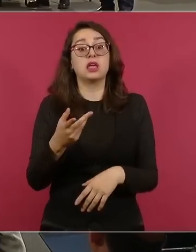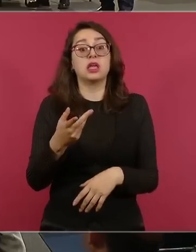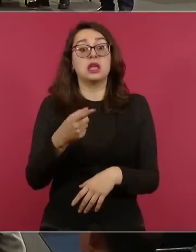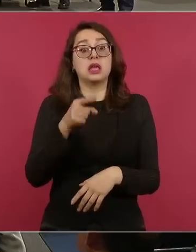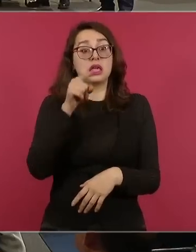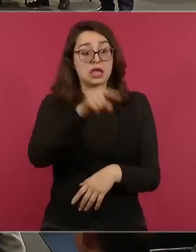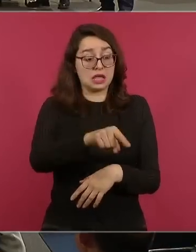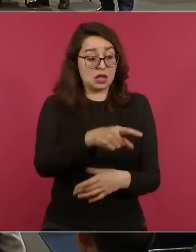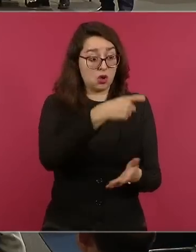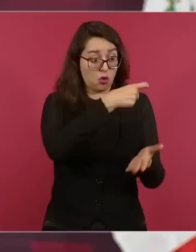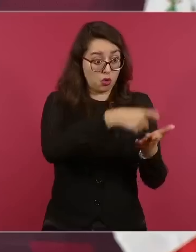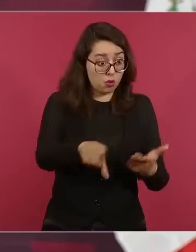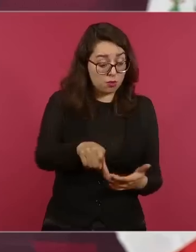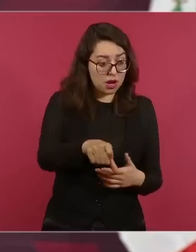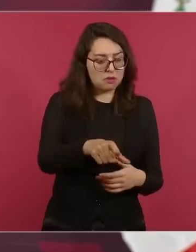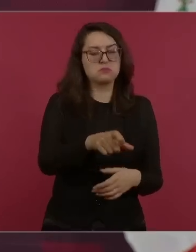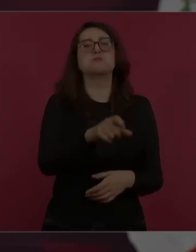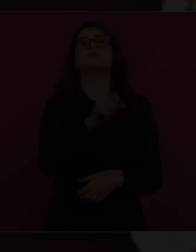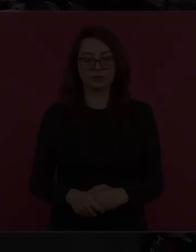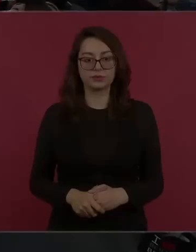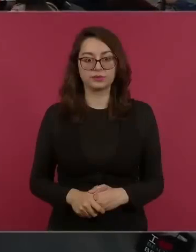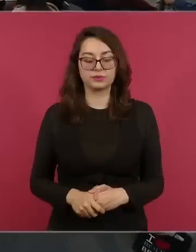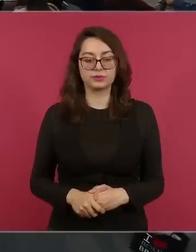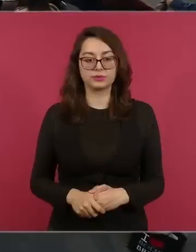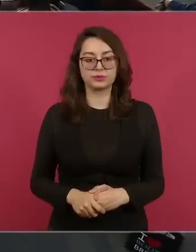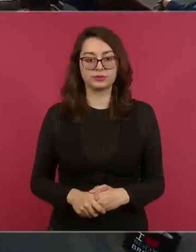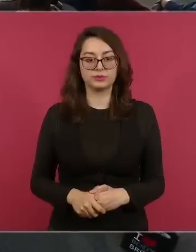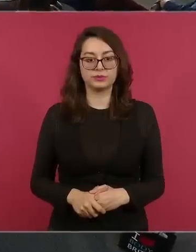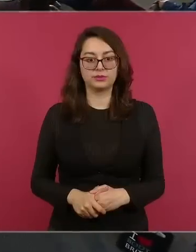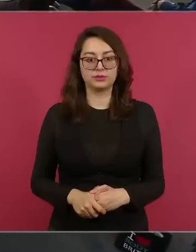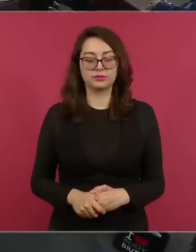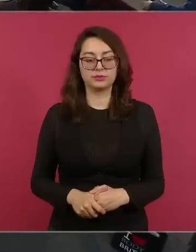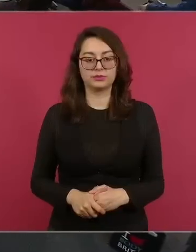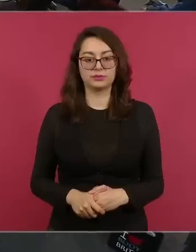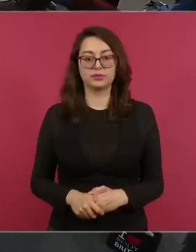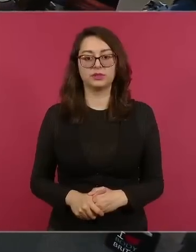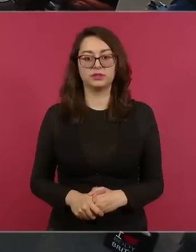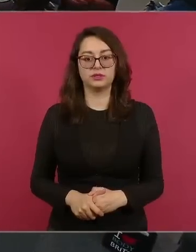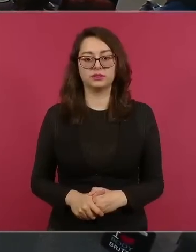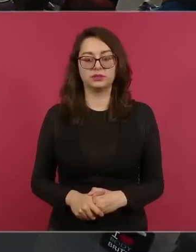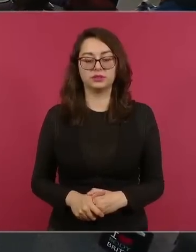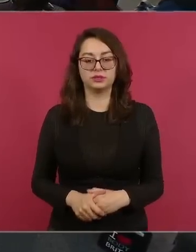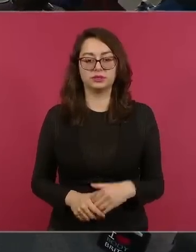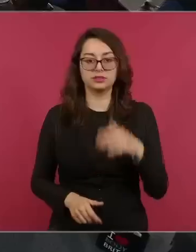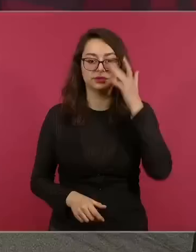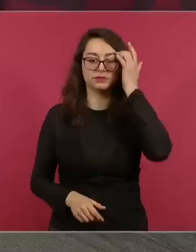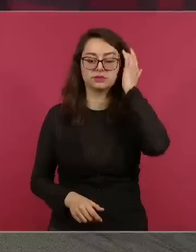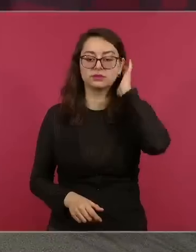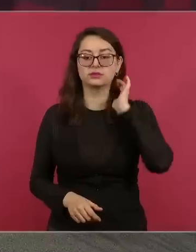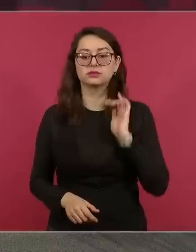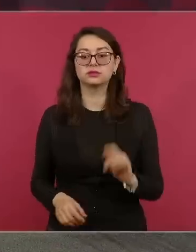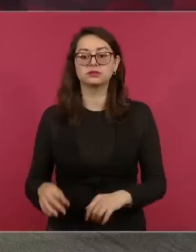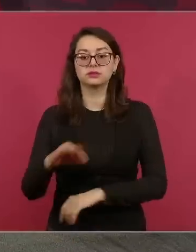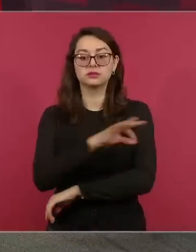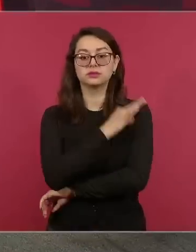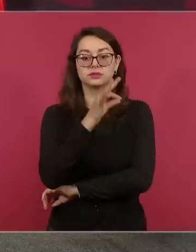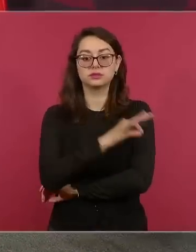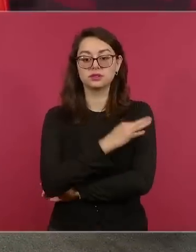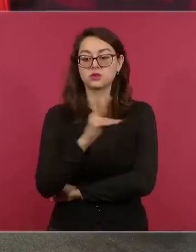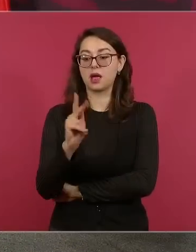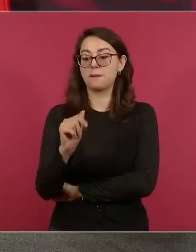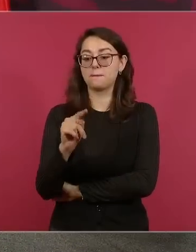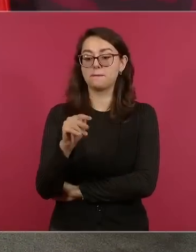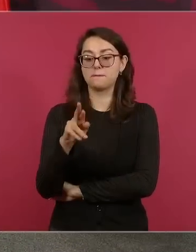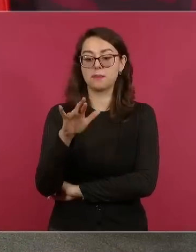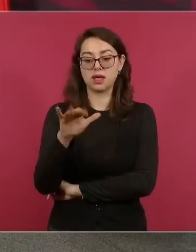que no haya ningún problema. La vacuna patria va muy bien, ya vamos a tener la vacuna patria